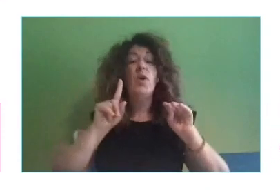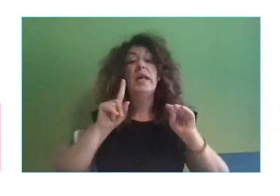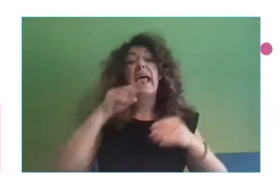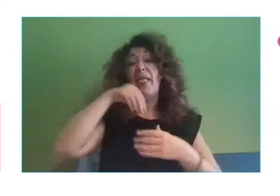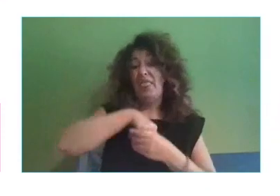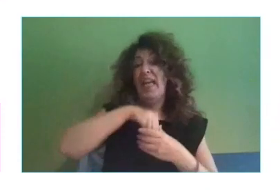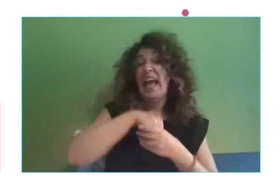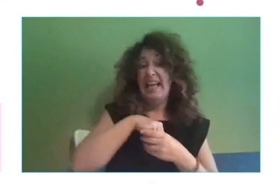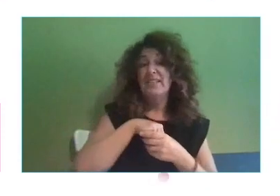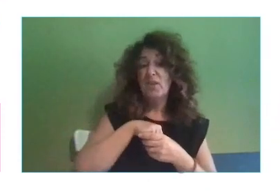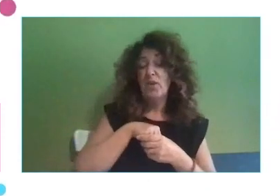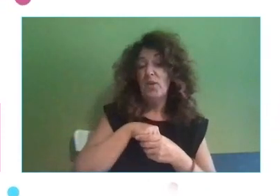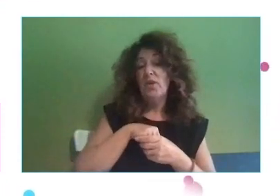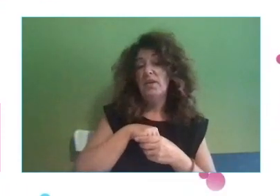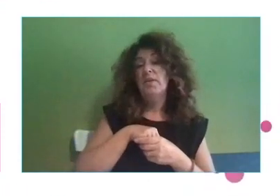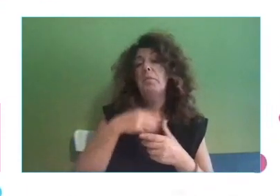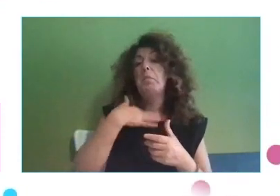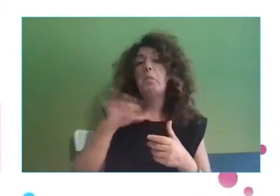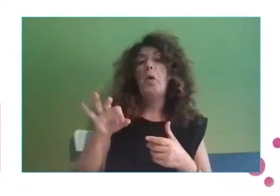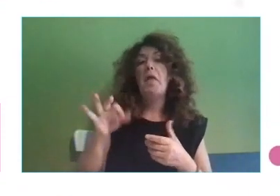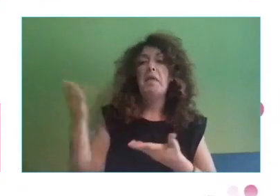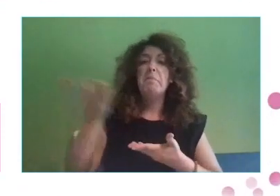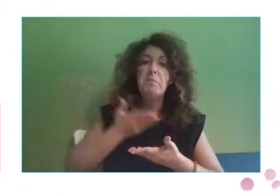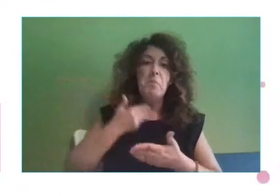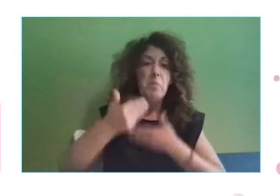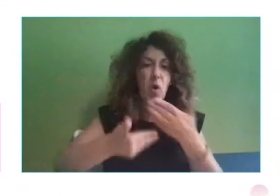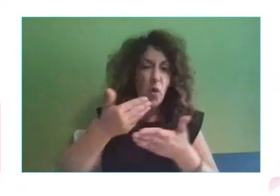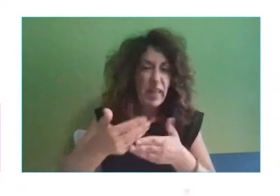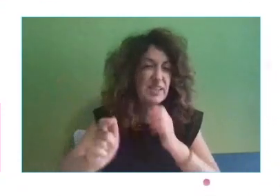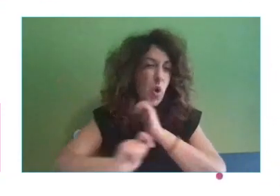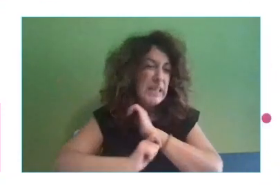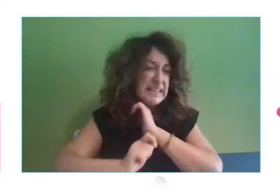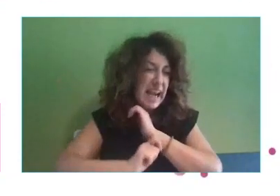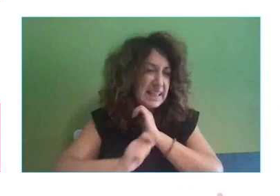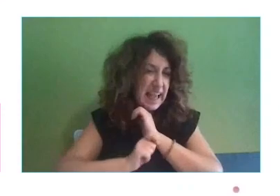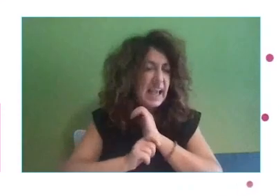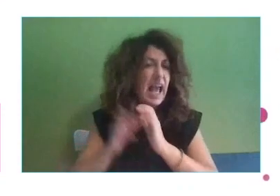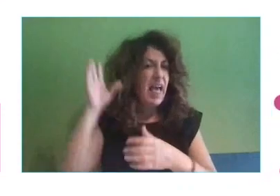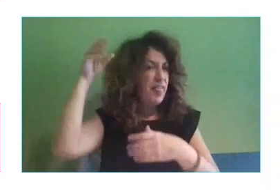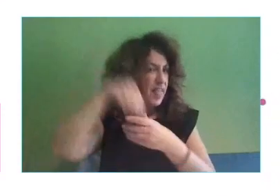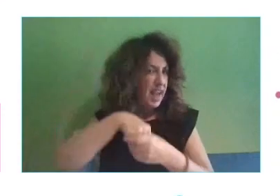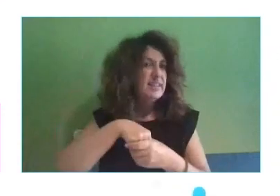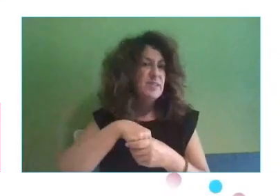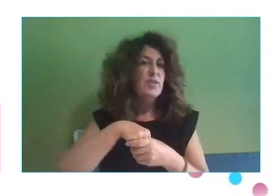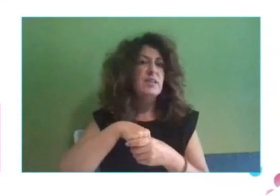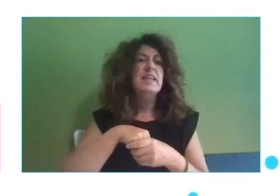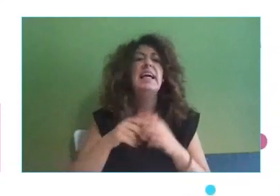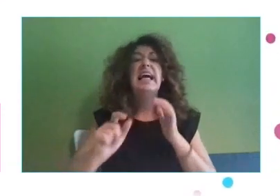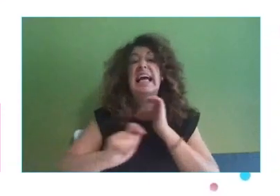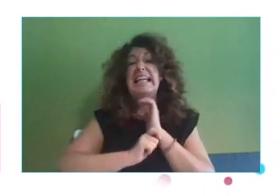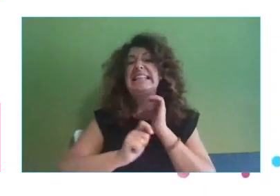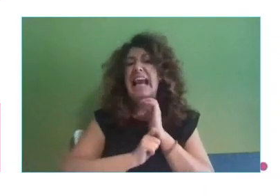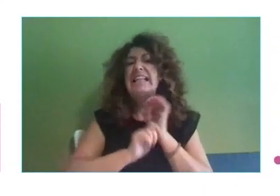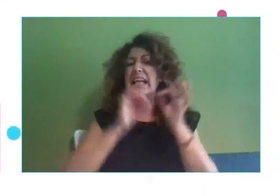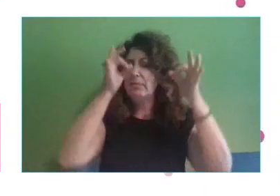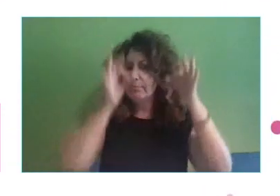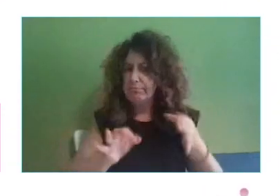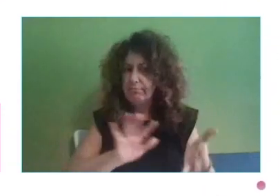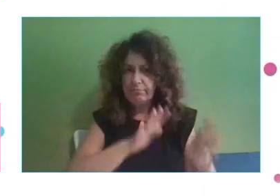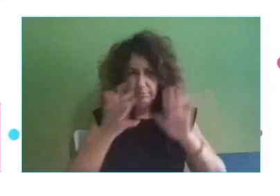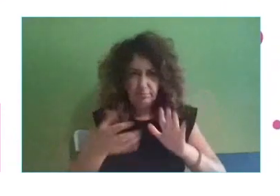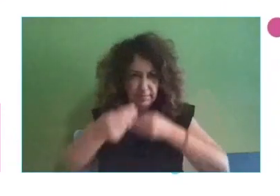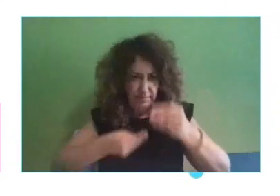alguno de estos procesos, esta estrategia, y no solo hablar de estrategia, sino ya implementar y hacer este tipo de pasos.